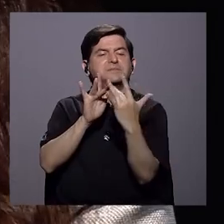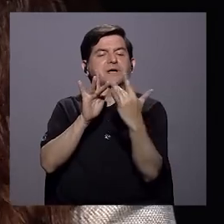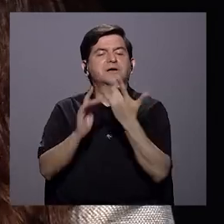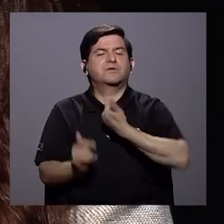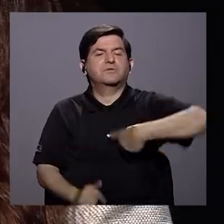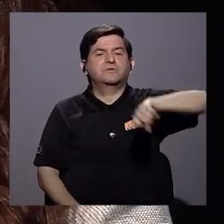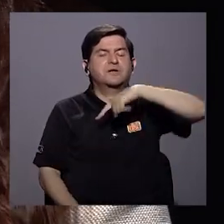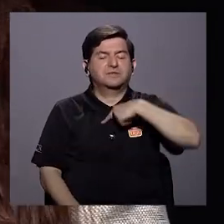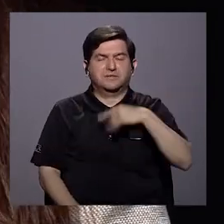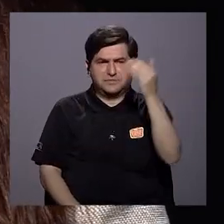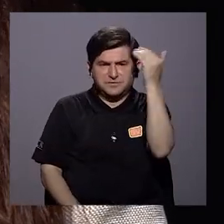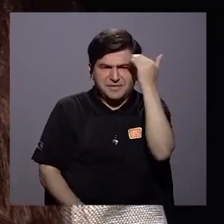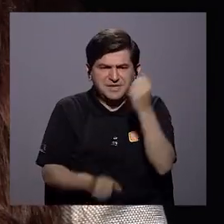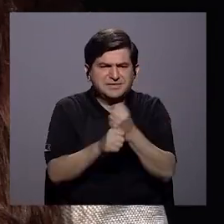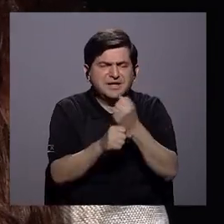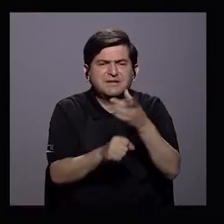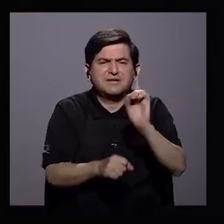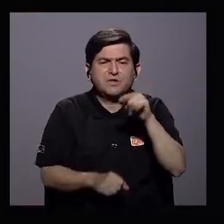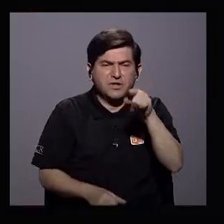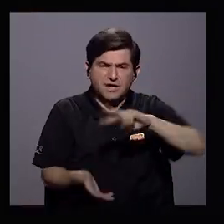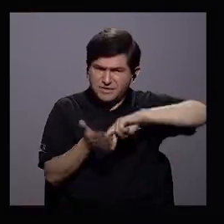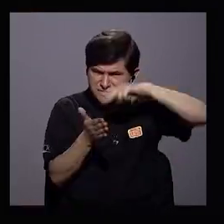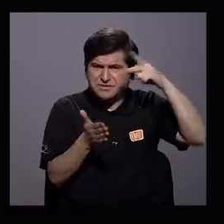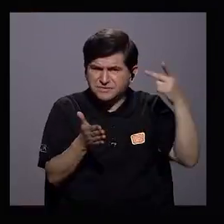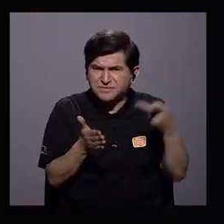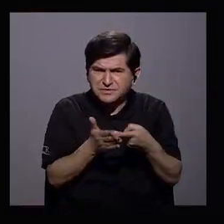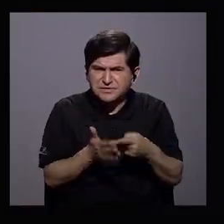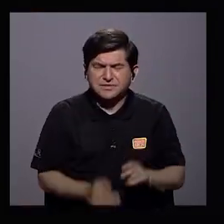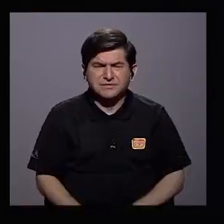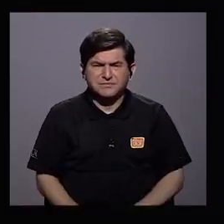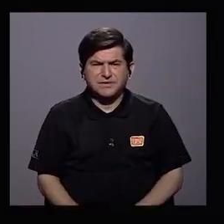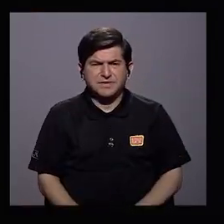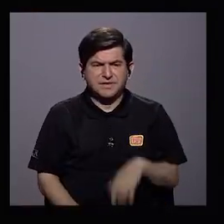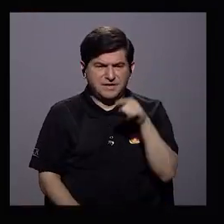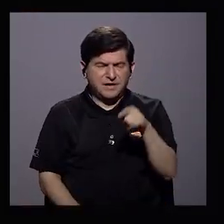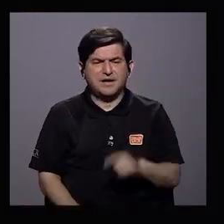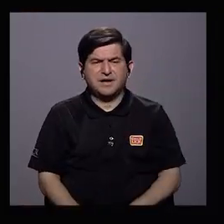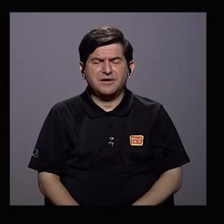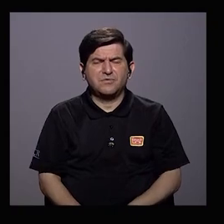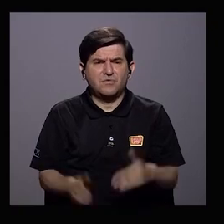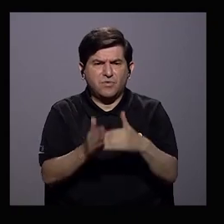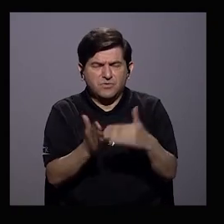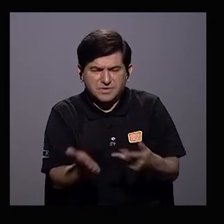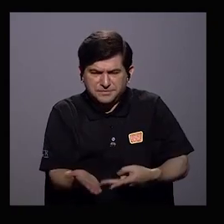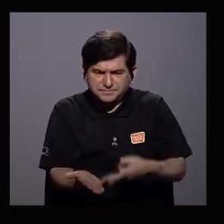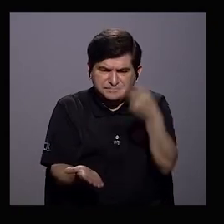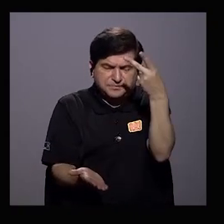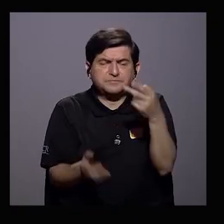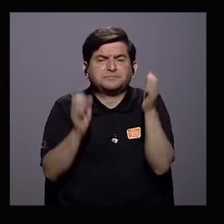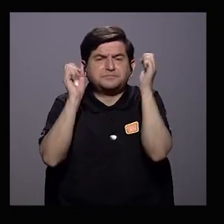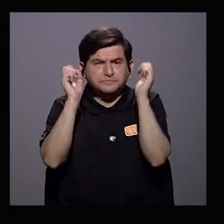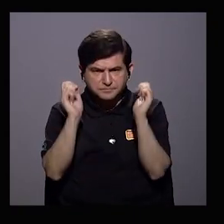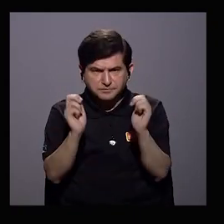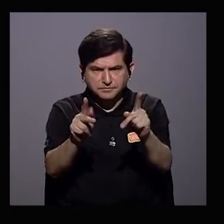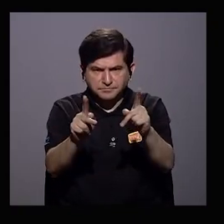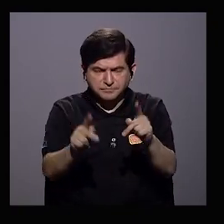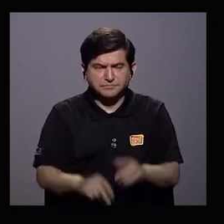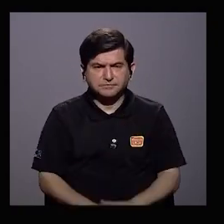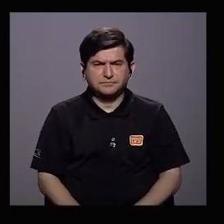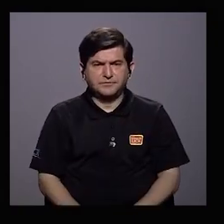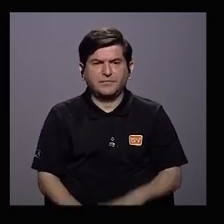dónde están los puestos de trabajo. Eso es muy importante. Eso se traduce verdaderamente en como una reivindicación en tema de posibles